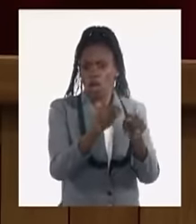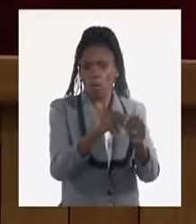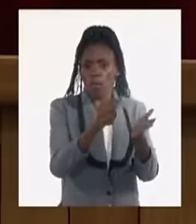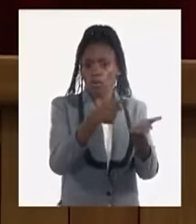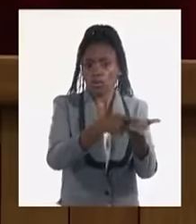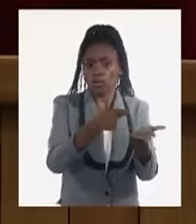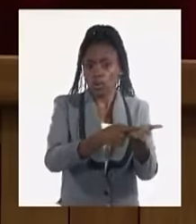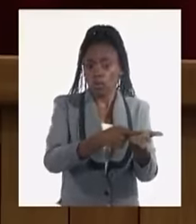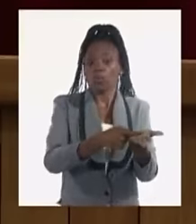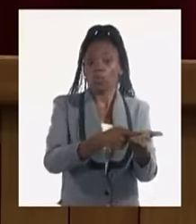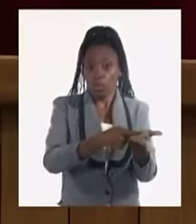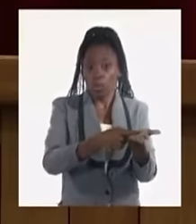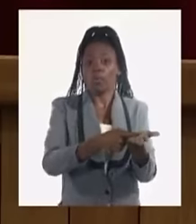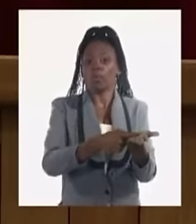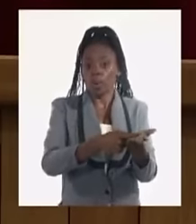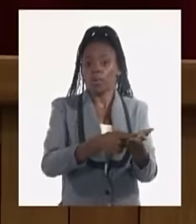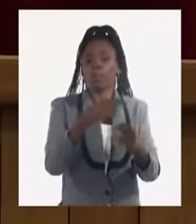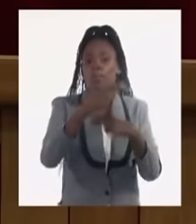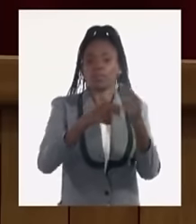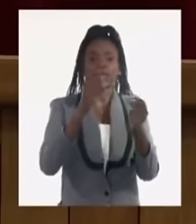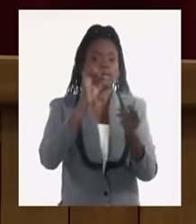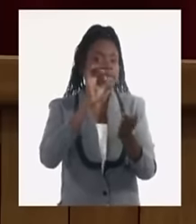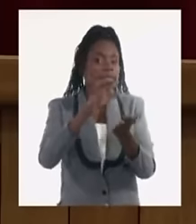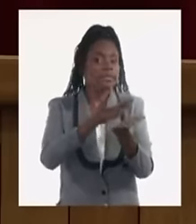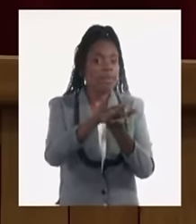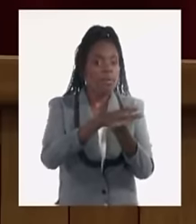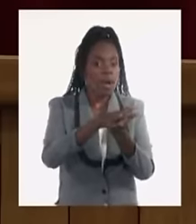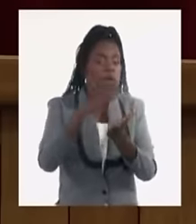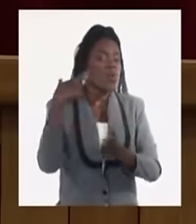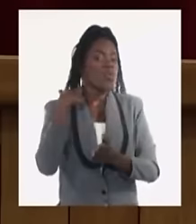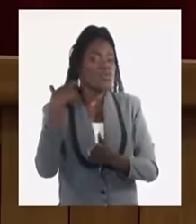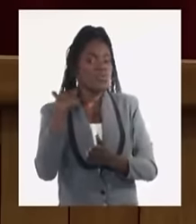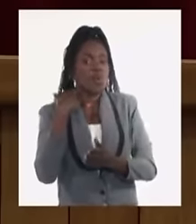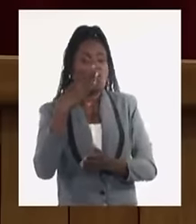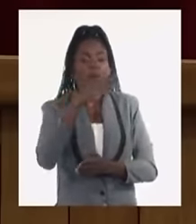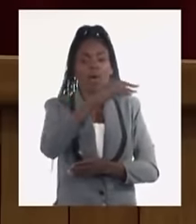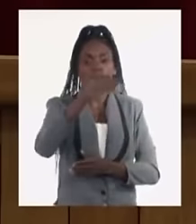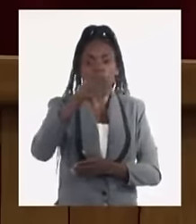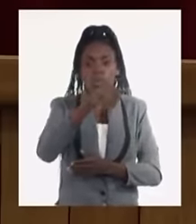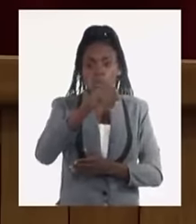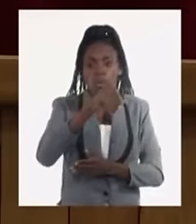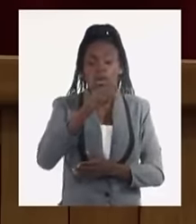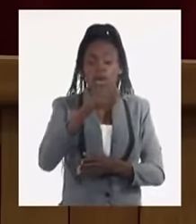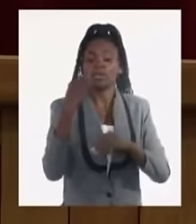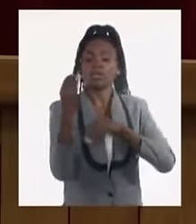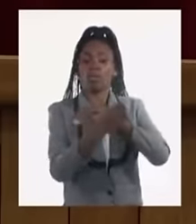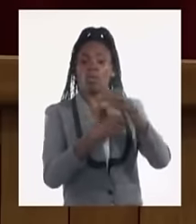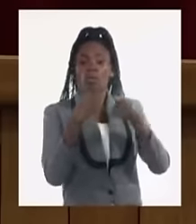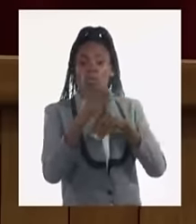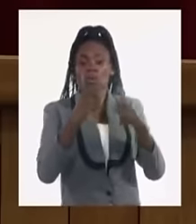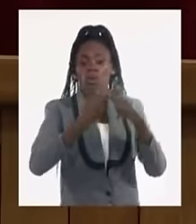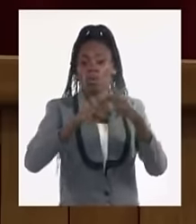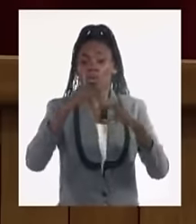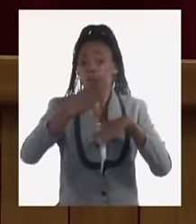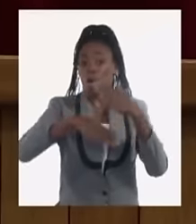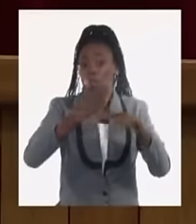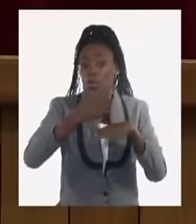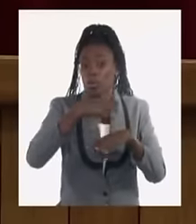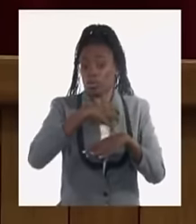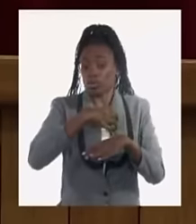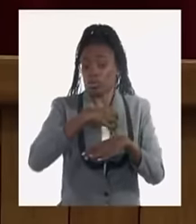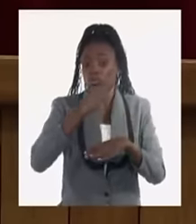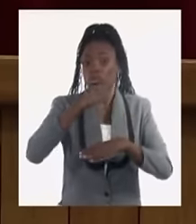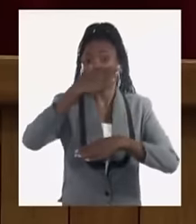ingresarlas a partir de esas exportaciones. Entonces, conlleva también una transformación y solución a los problemas que nos están